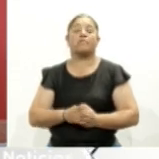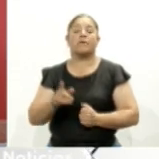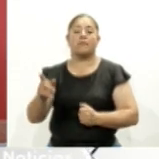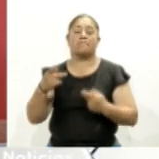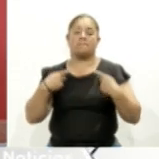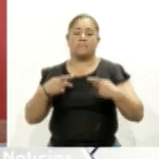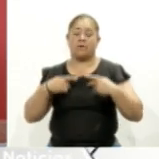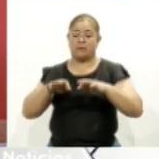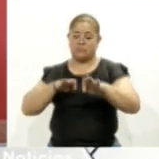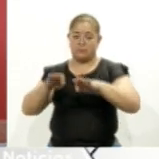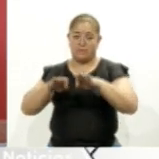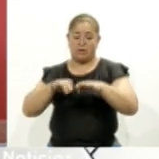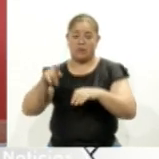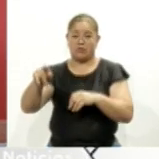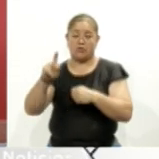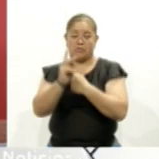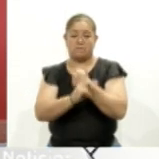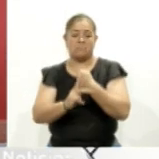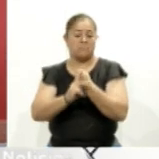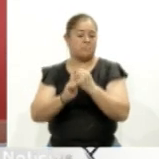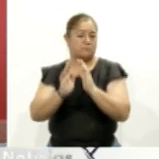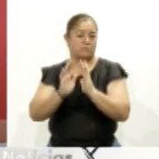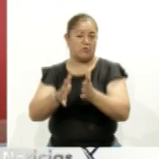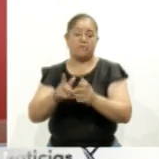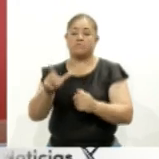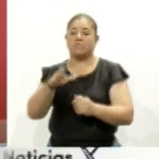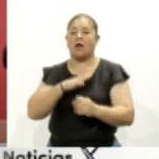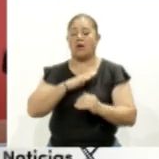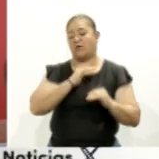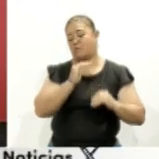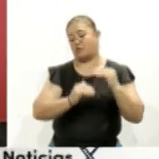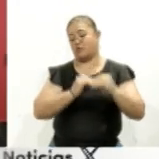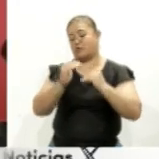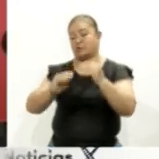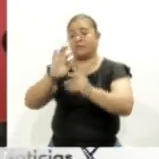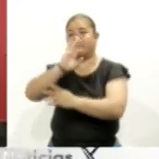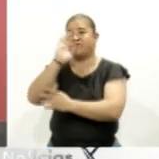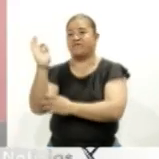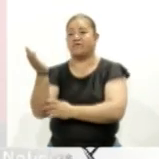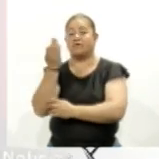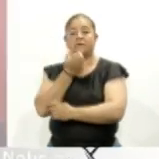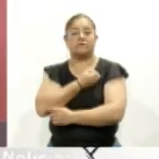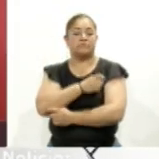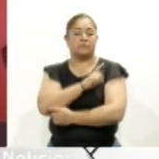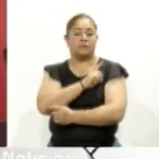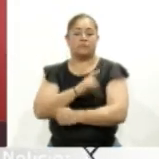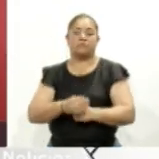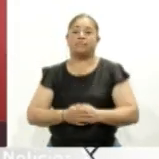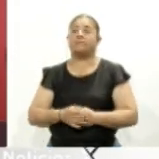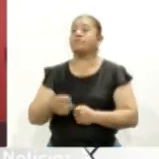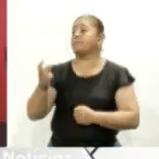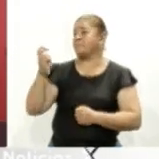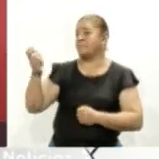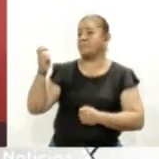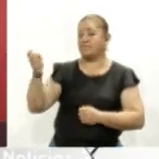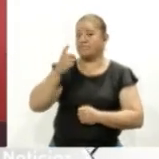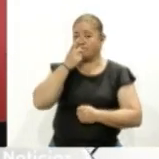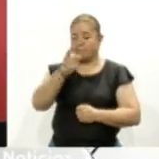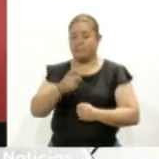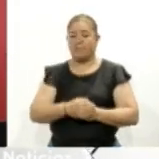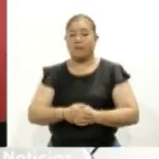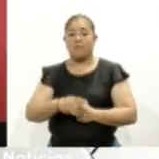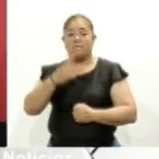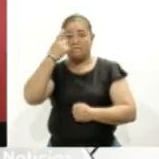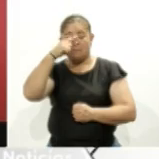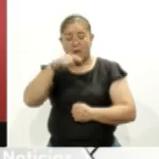trabajadores, es todo un proceso de federalización de la salud. El mandatario federal enfatizó que para